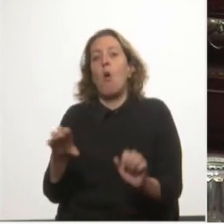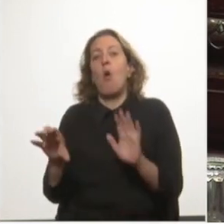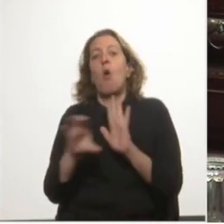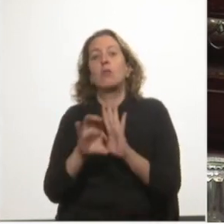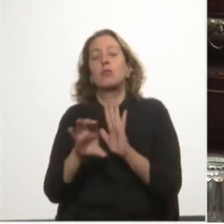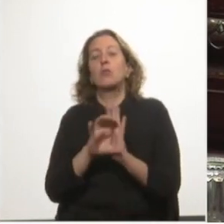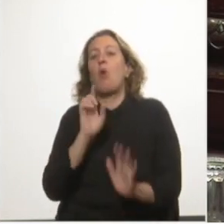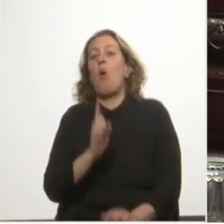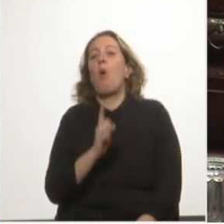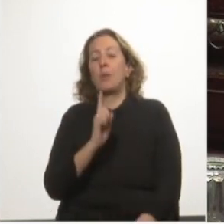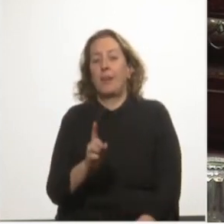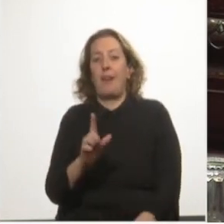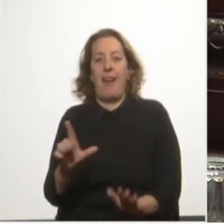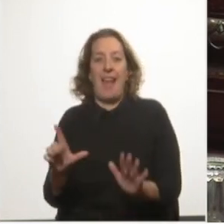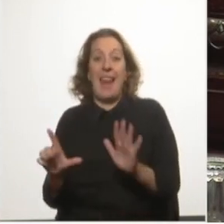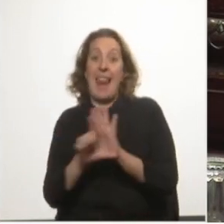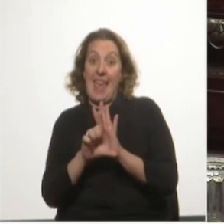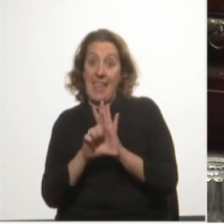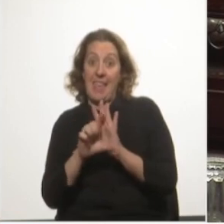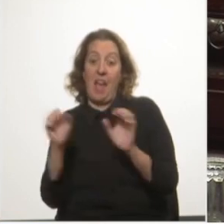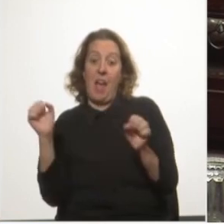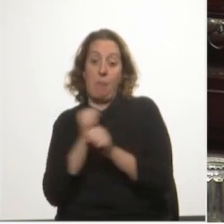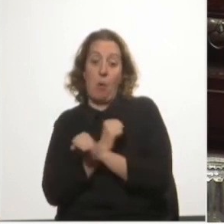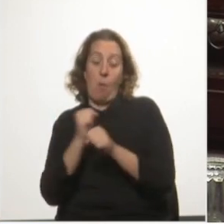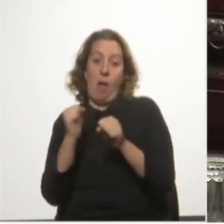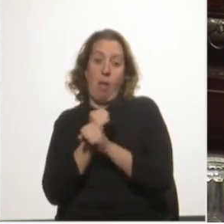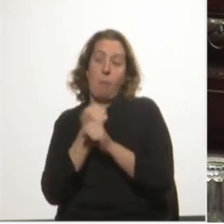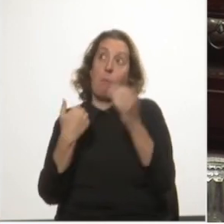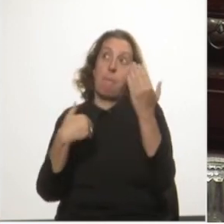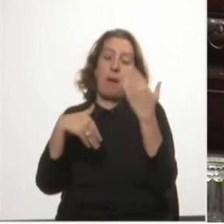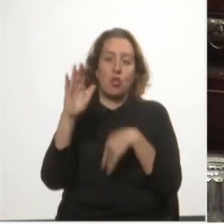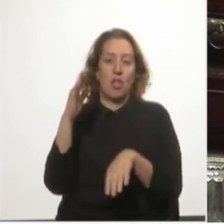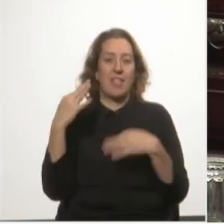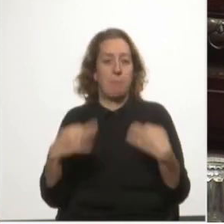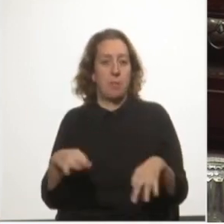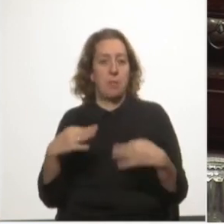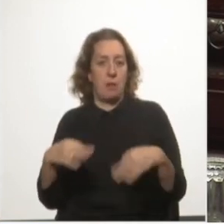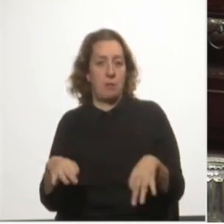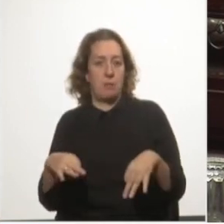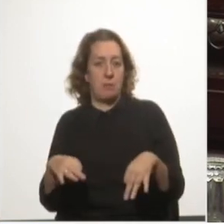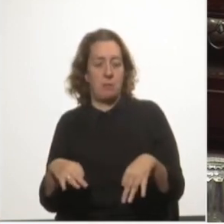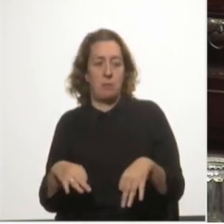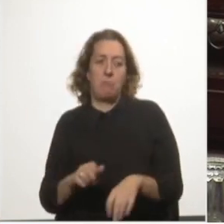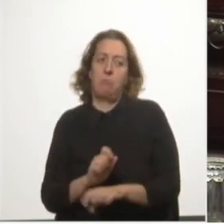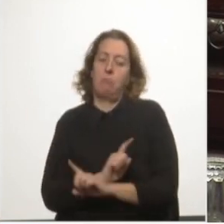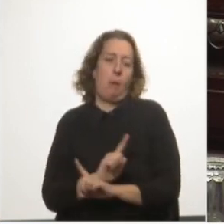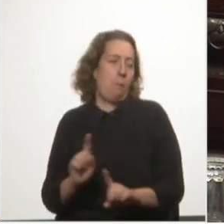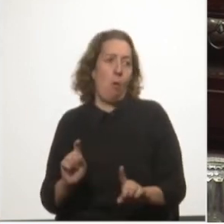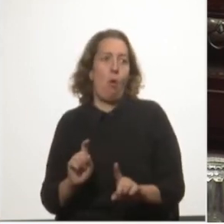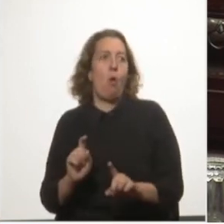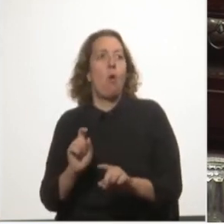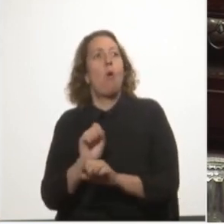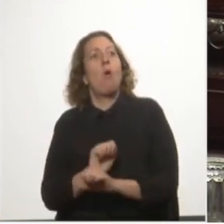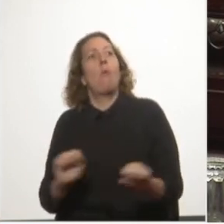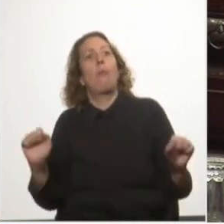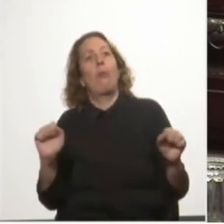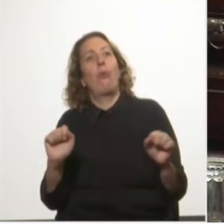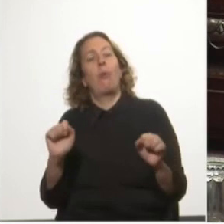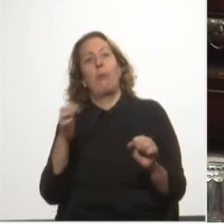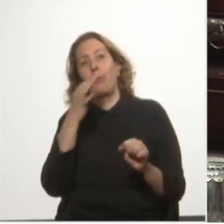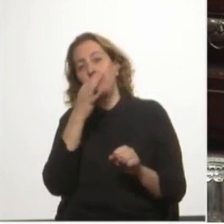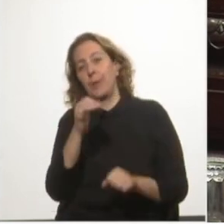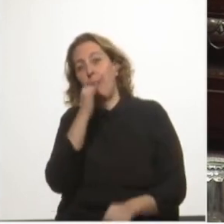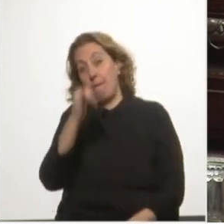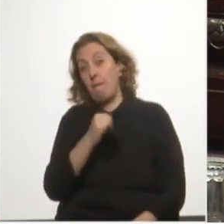que sea por ley, aprobada por mayorías especiales. Tampoco podemos calificar como informe